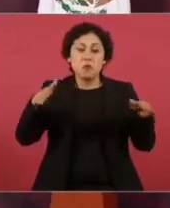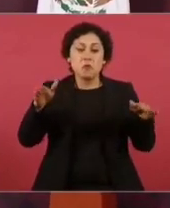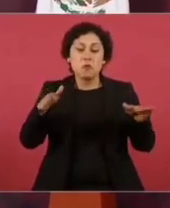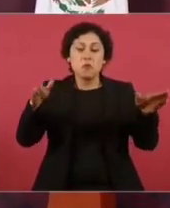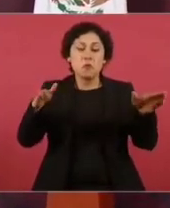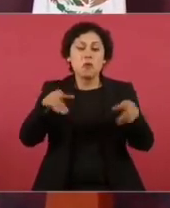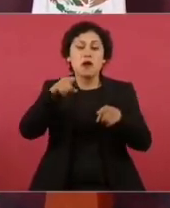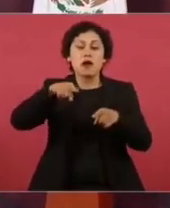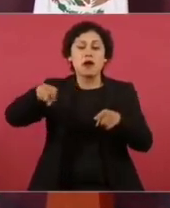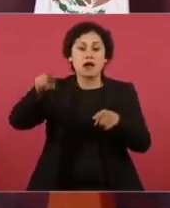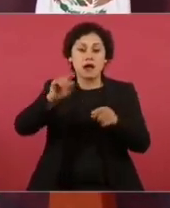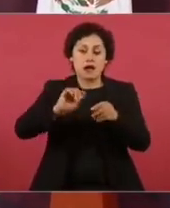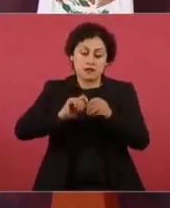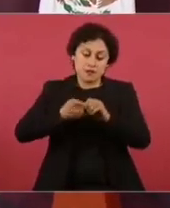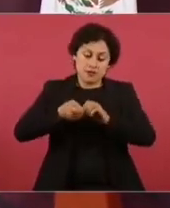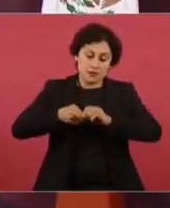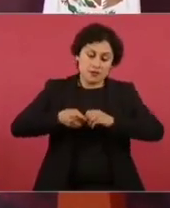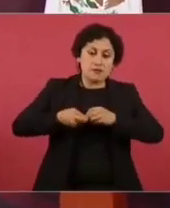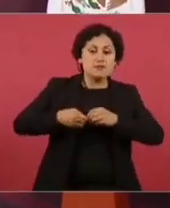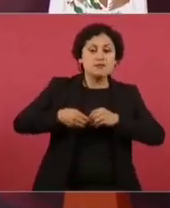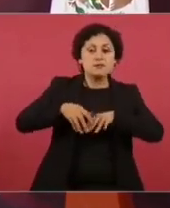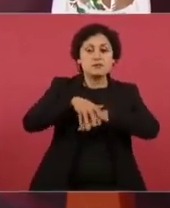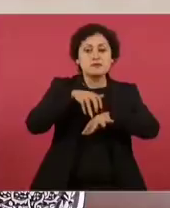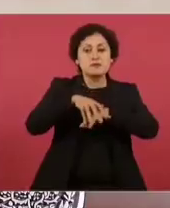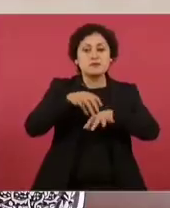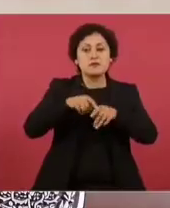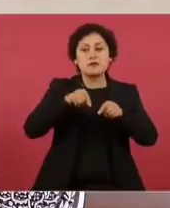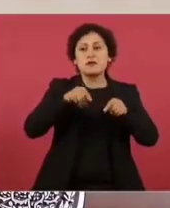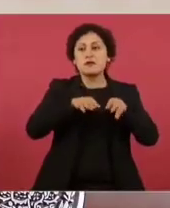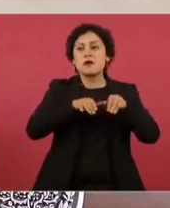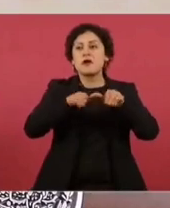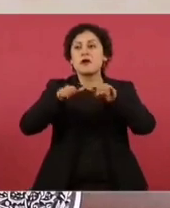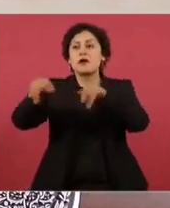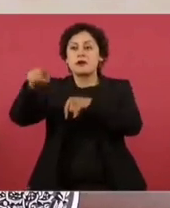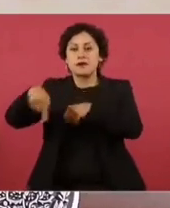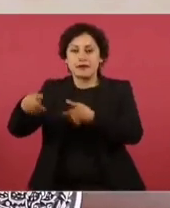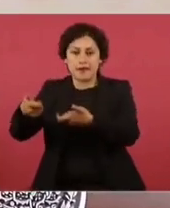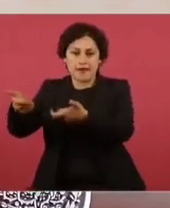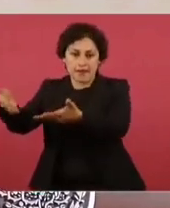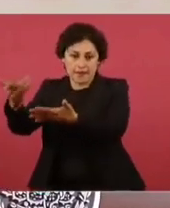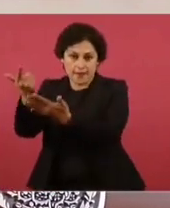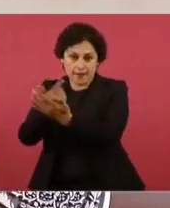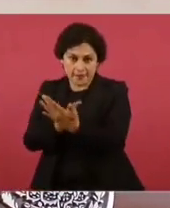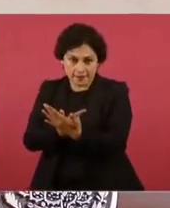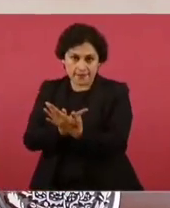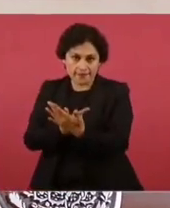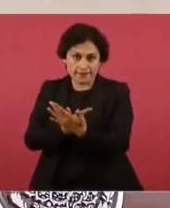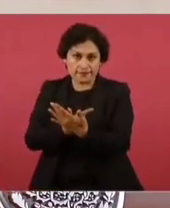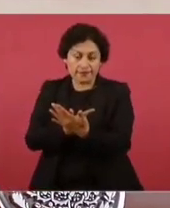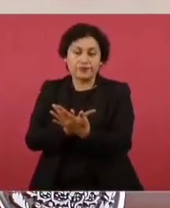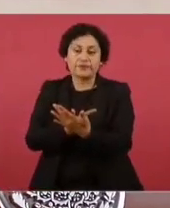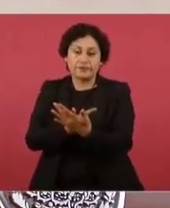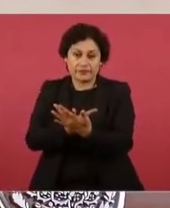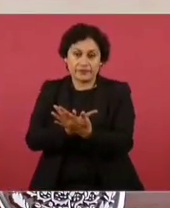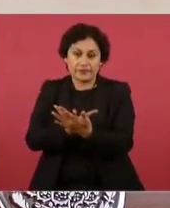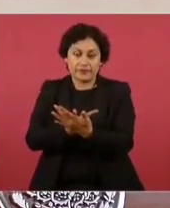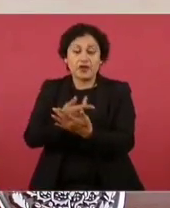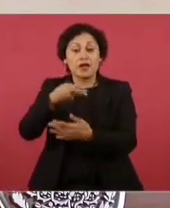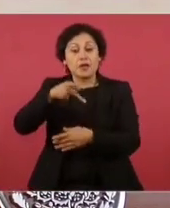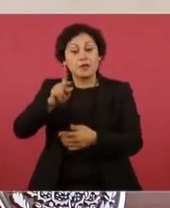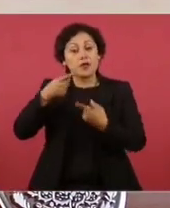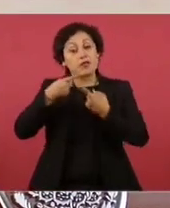que Madero se enteraba de los resultados electorales por la prensa,